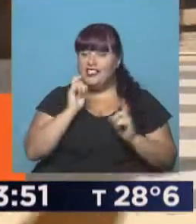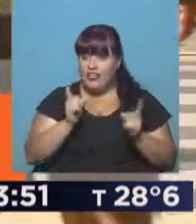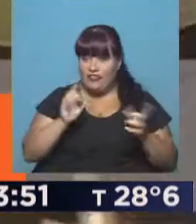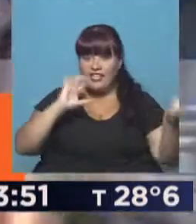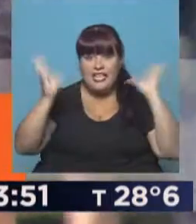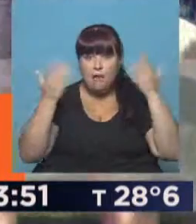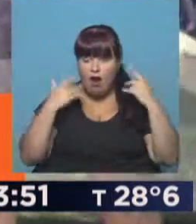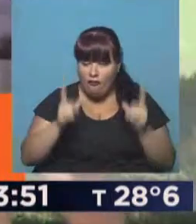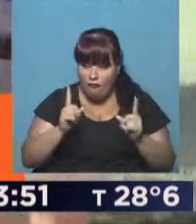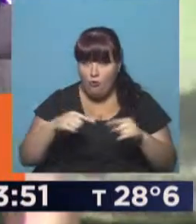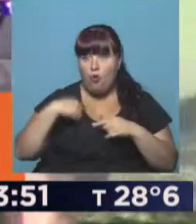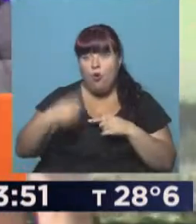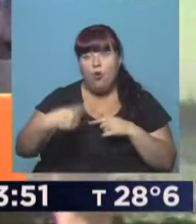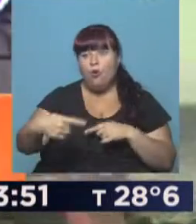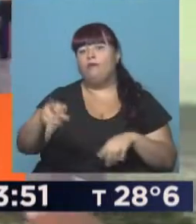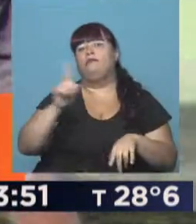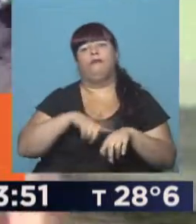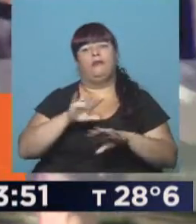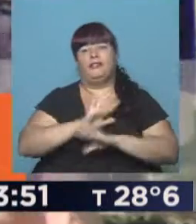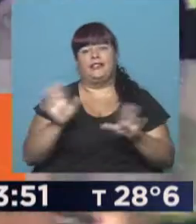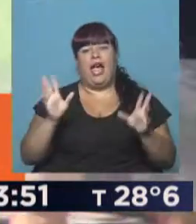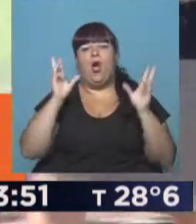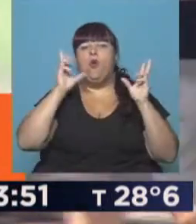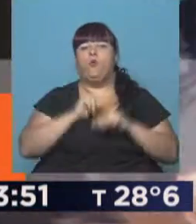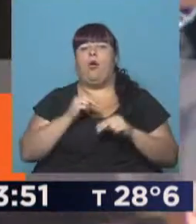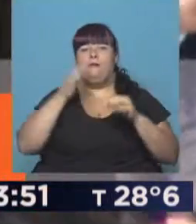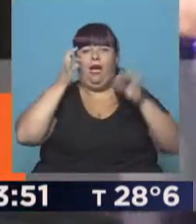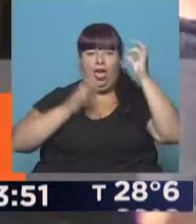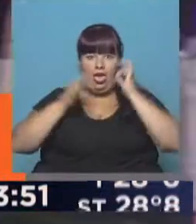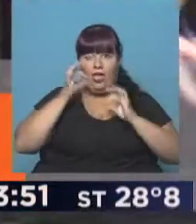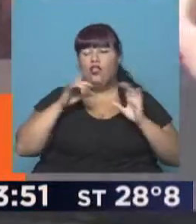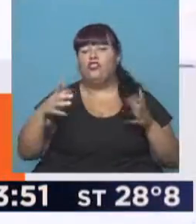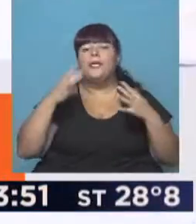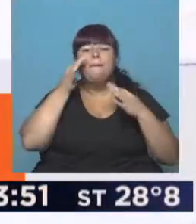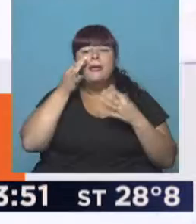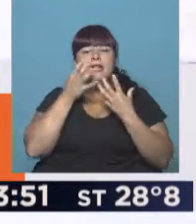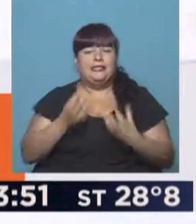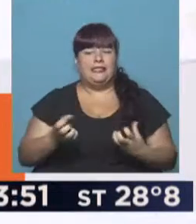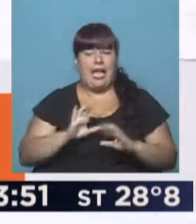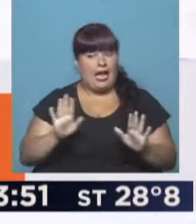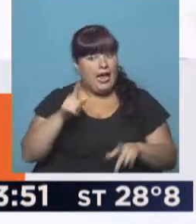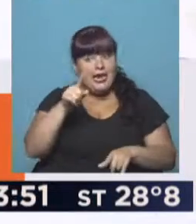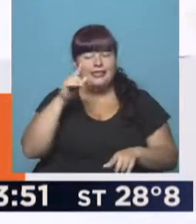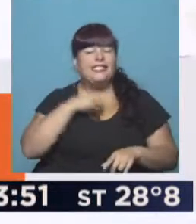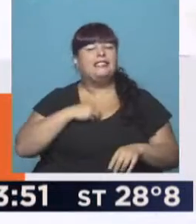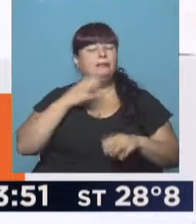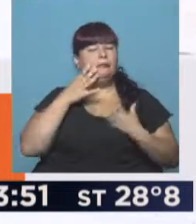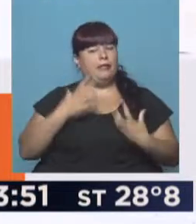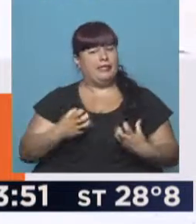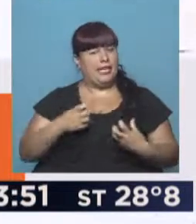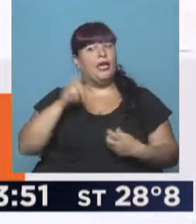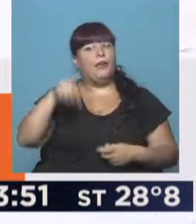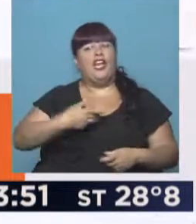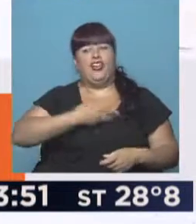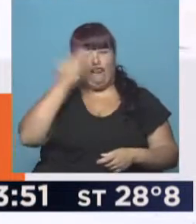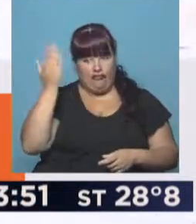estas condiciones se mantienen, en un determinado momento ya perdemos esa capacidad. Entonces nuestra piel se seca, esto es uno de los síntomas. Y aparece